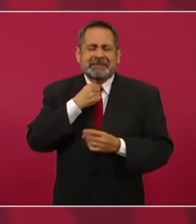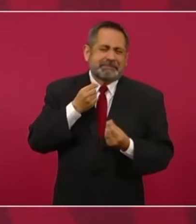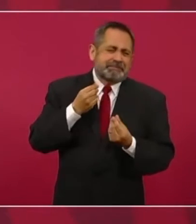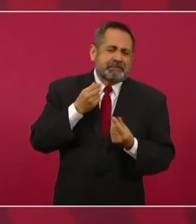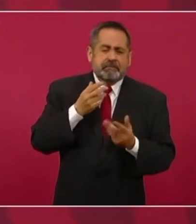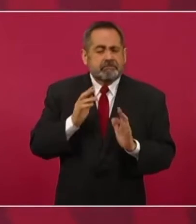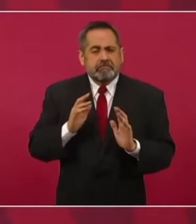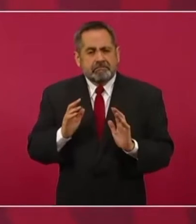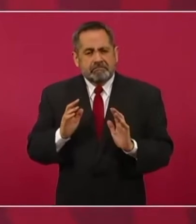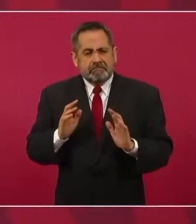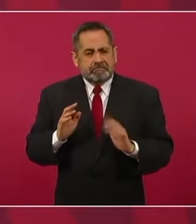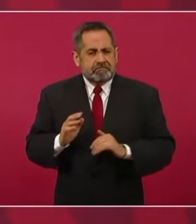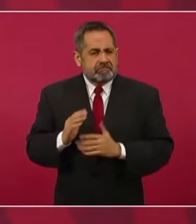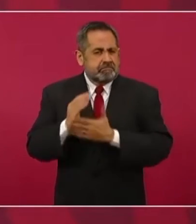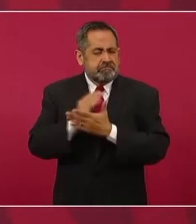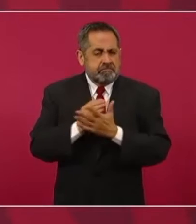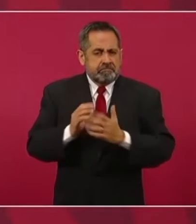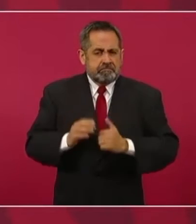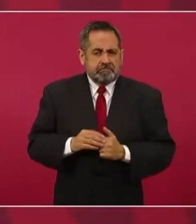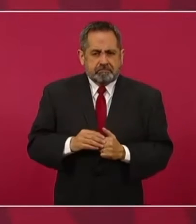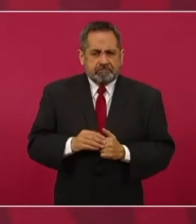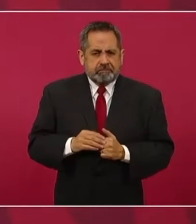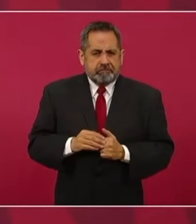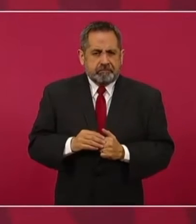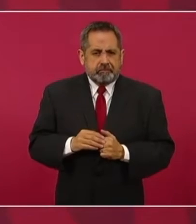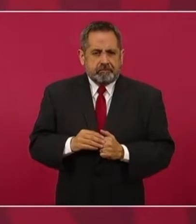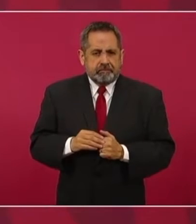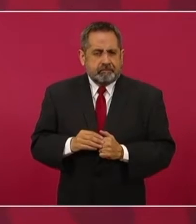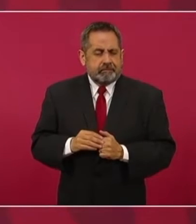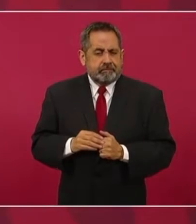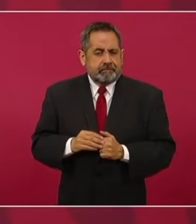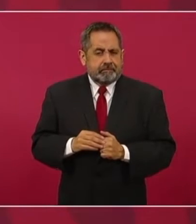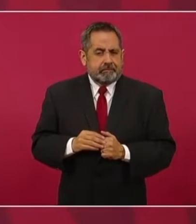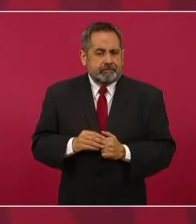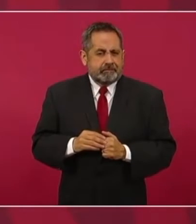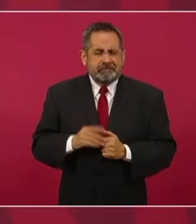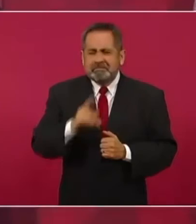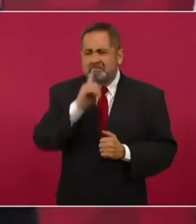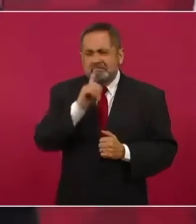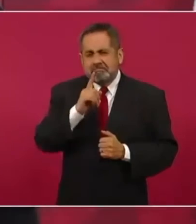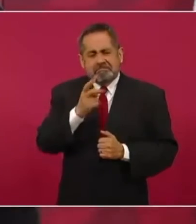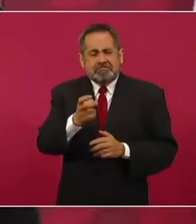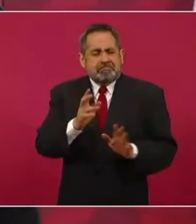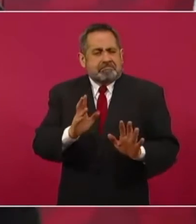básicamente.